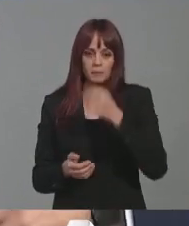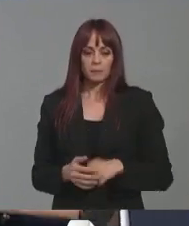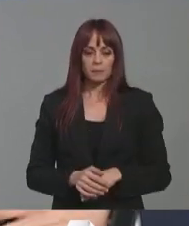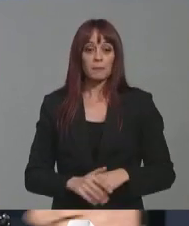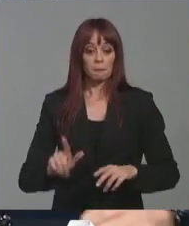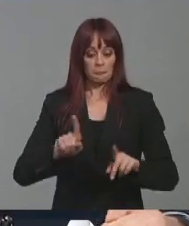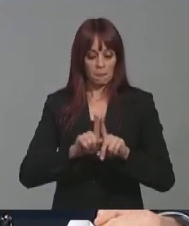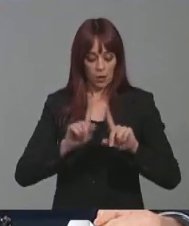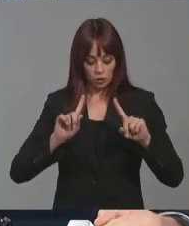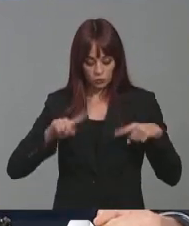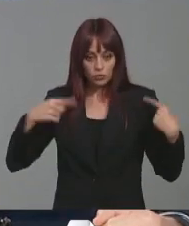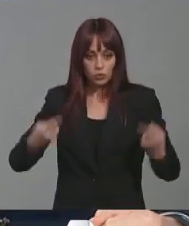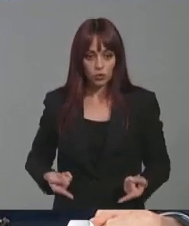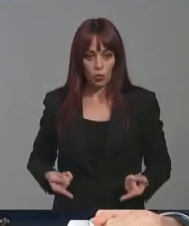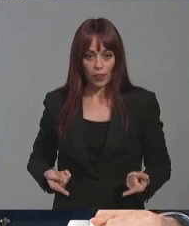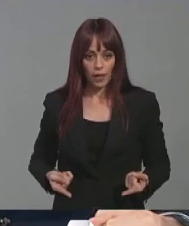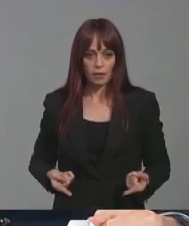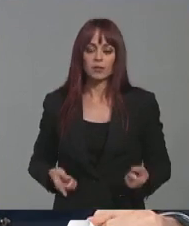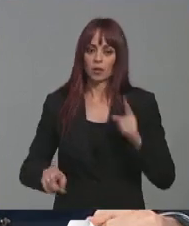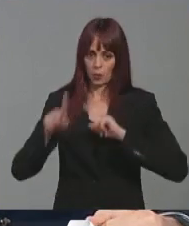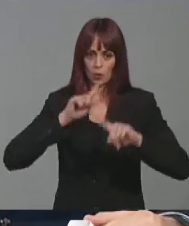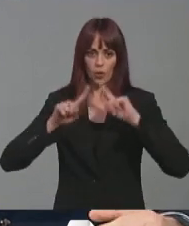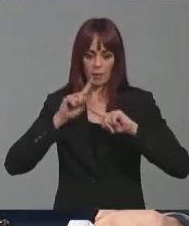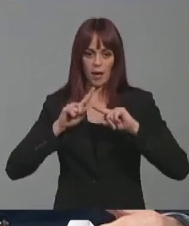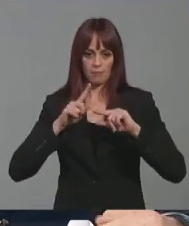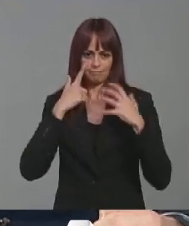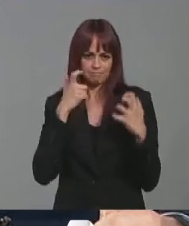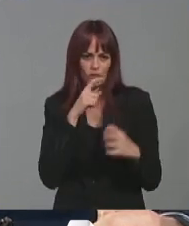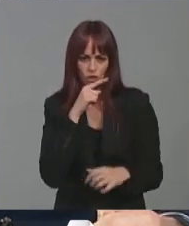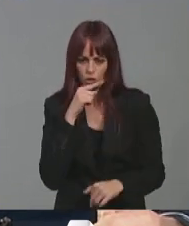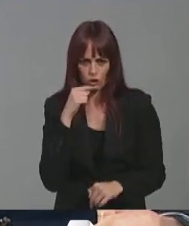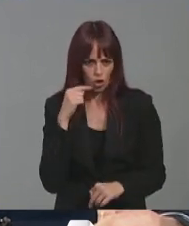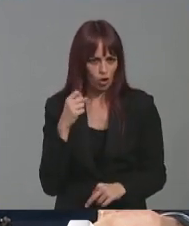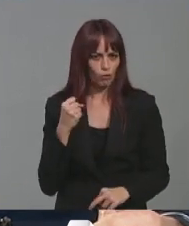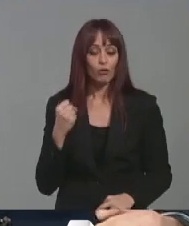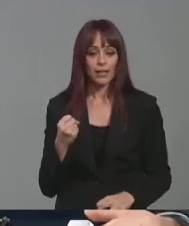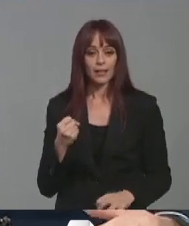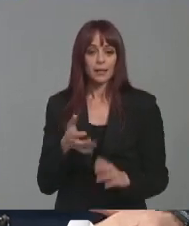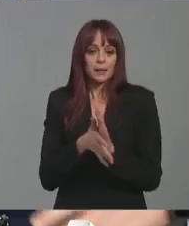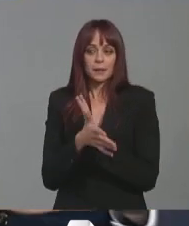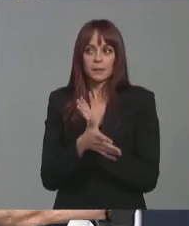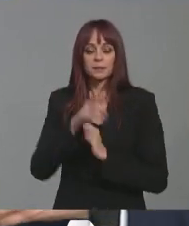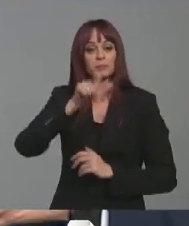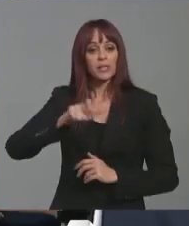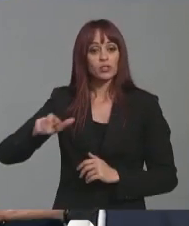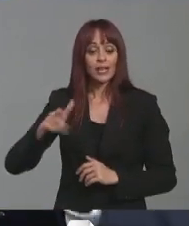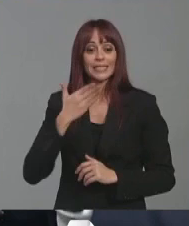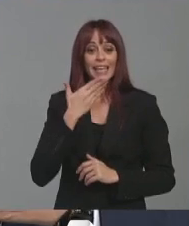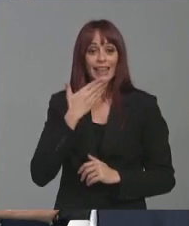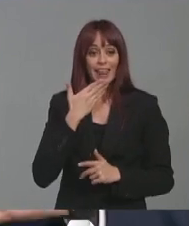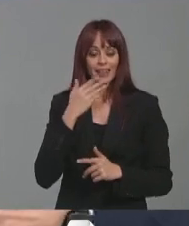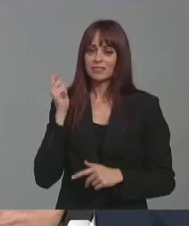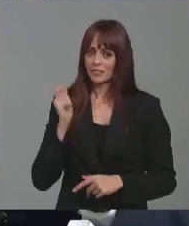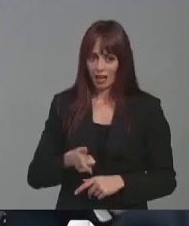secuelas, además de una problemática que origina mucho dolor permite que a personas sobre todo en estas edades donde es más